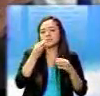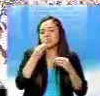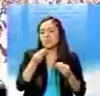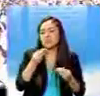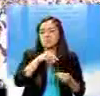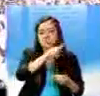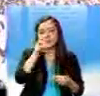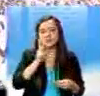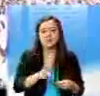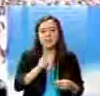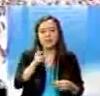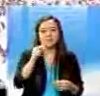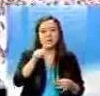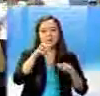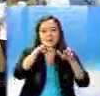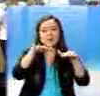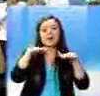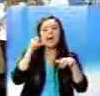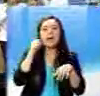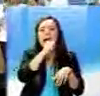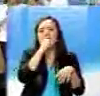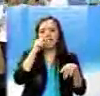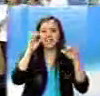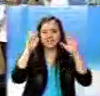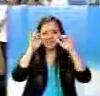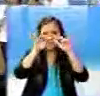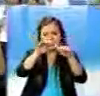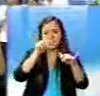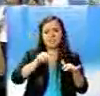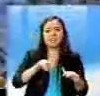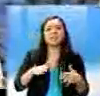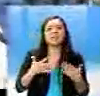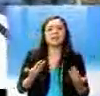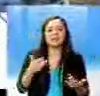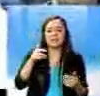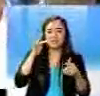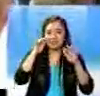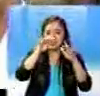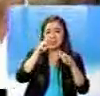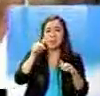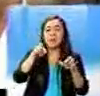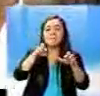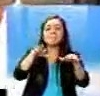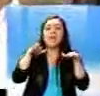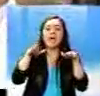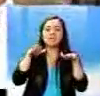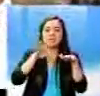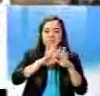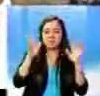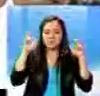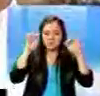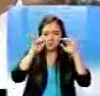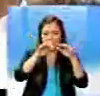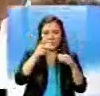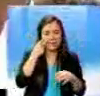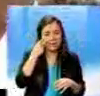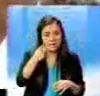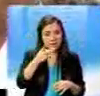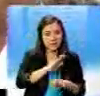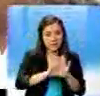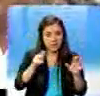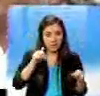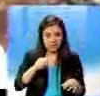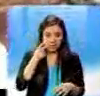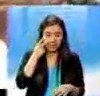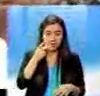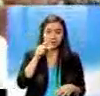televisión fue el concierto por la paz. ¿Dónde estaba la famosa escopetarra? Y quiero agradecerle a Pablo que nos viene a